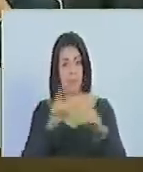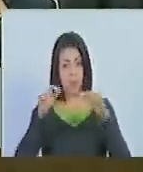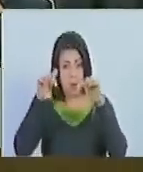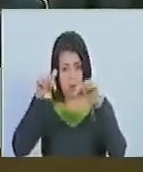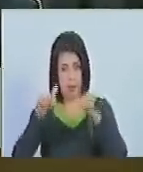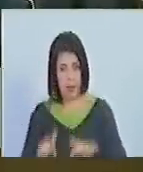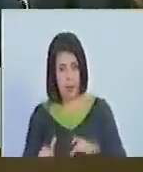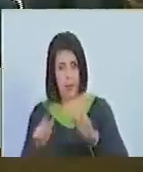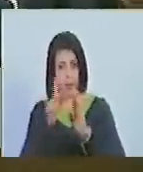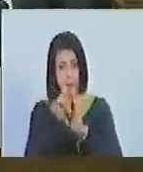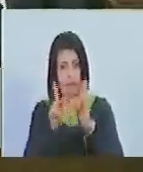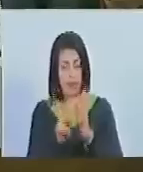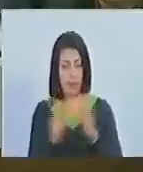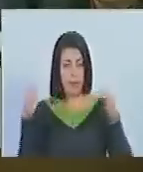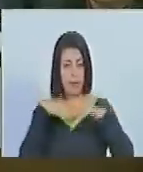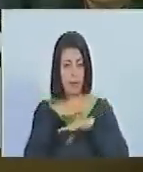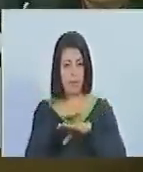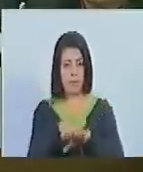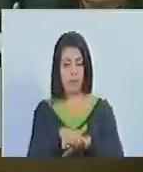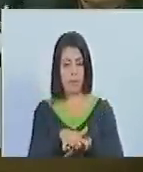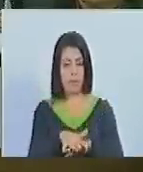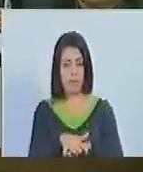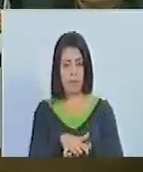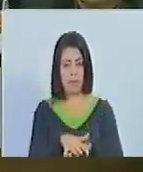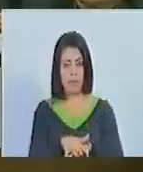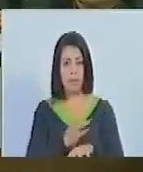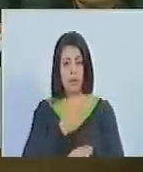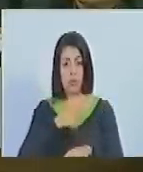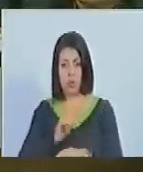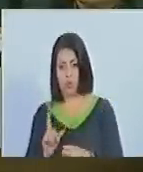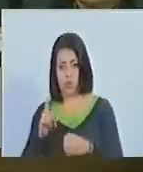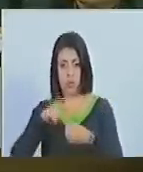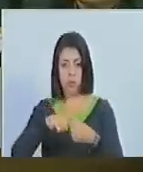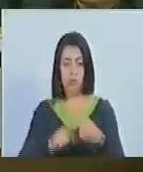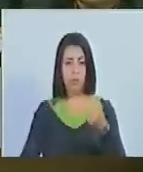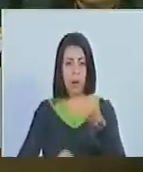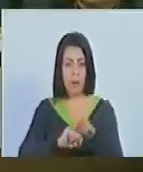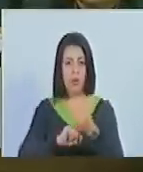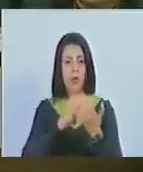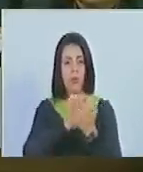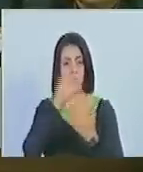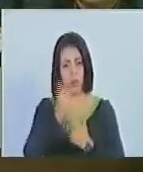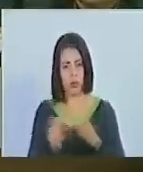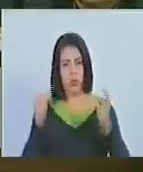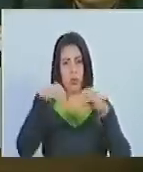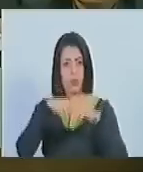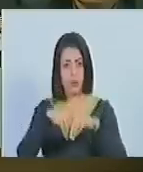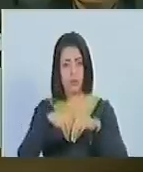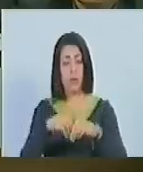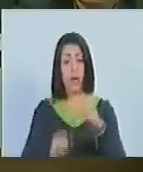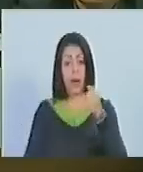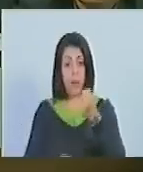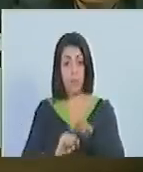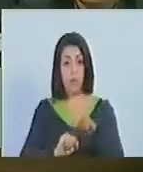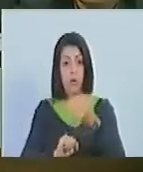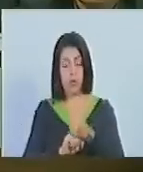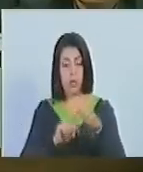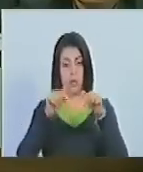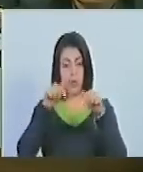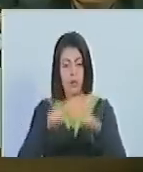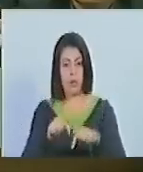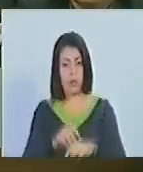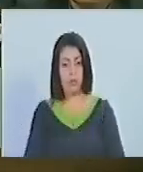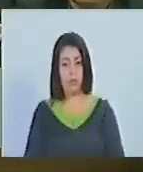en este principio integracionista nos sumamos al proyecto de acuerdo y apoyamos esta